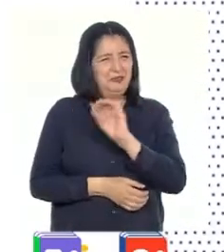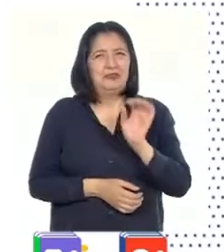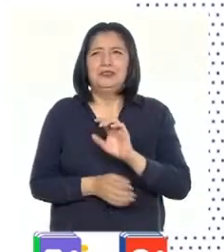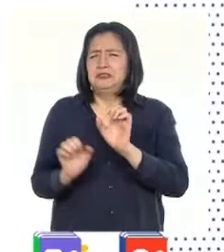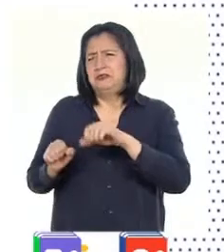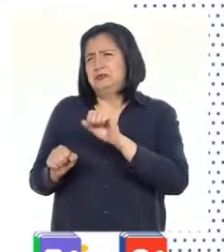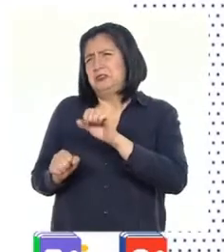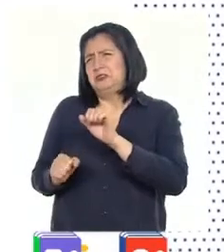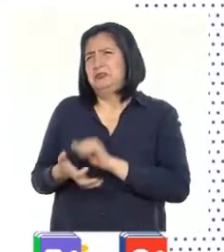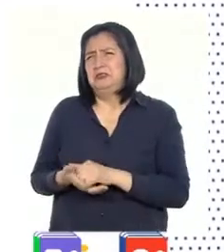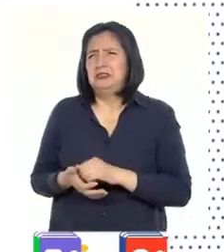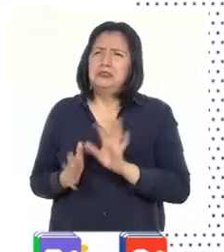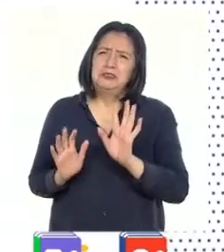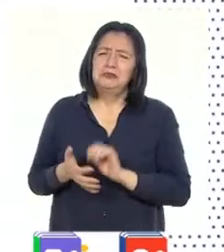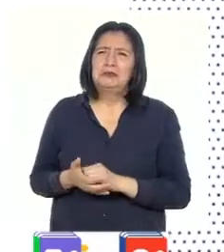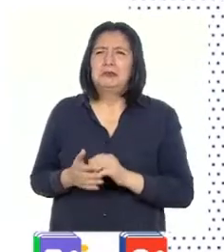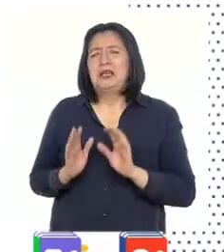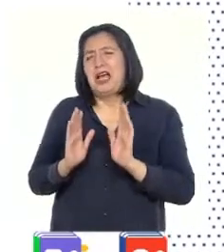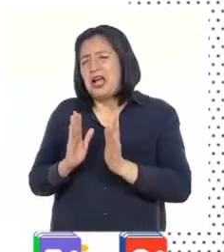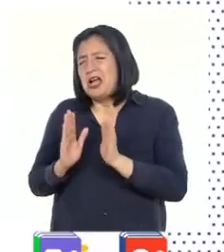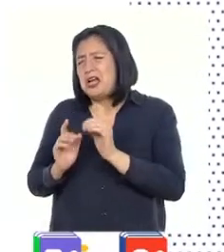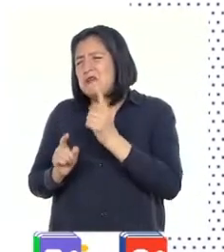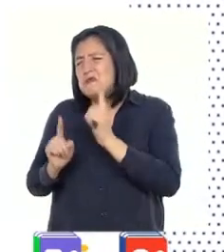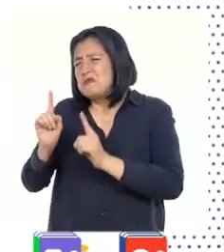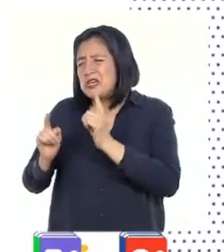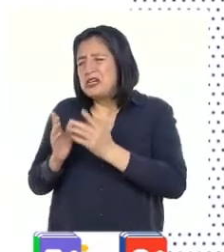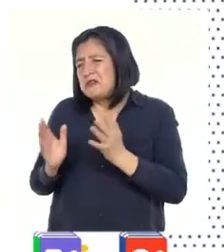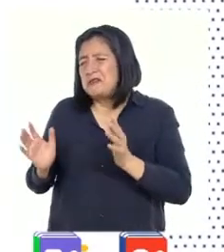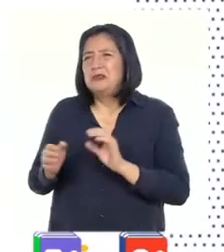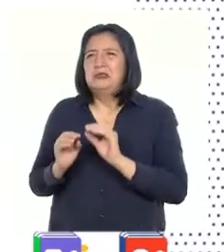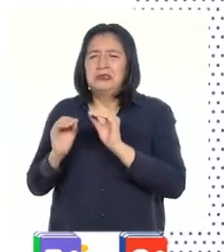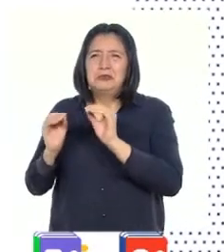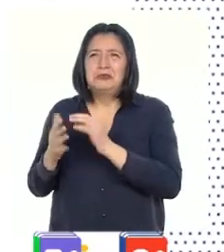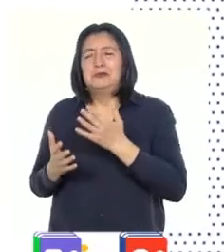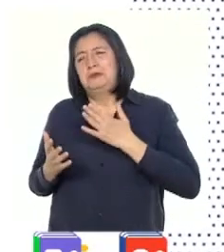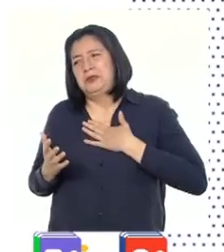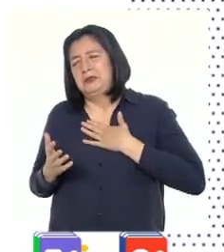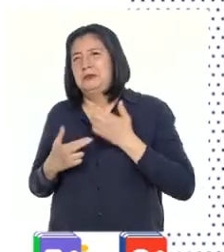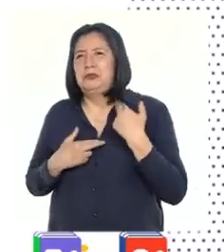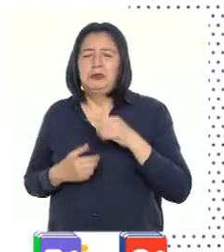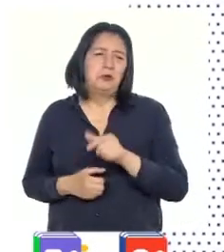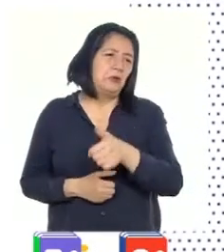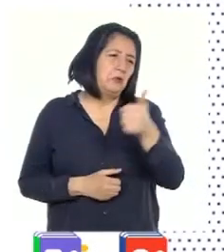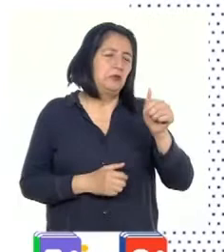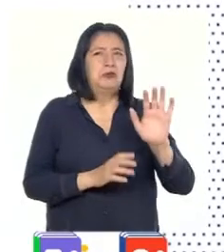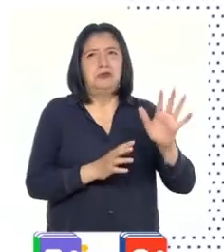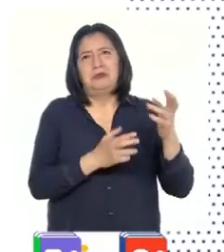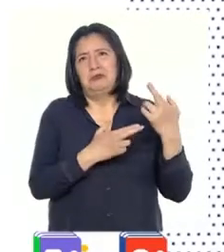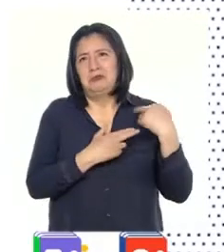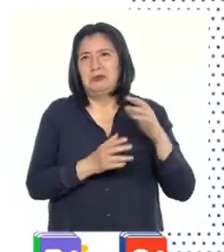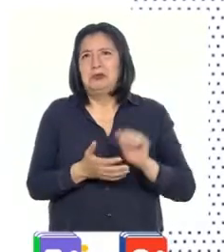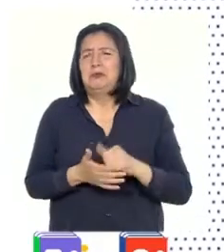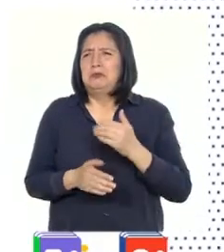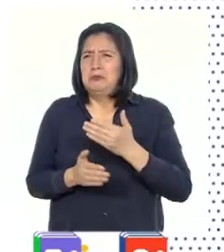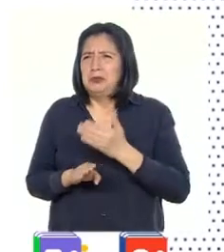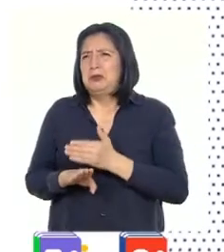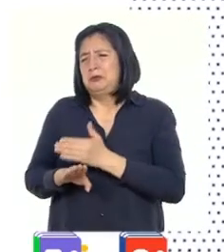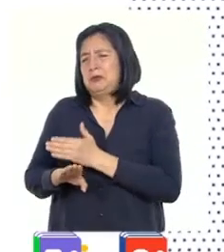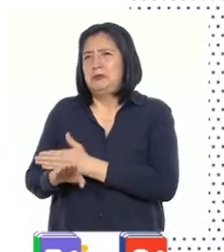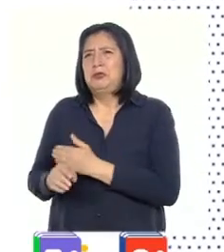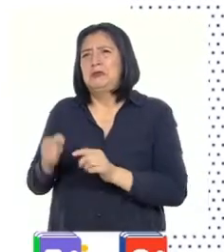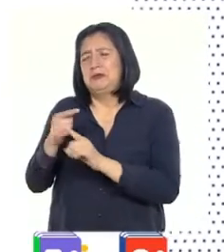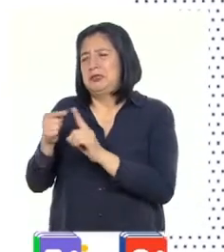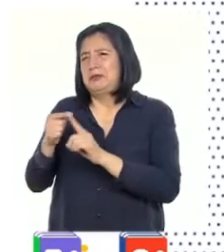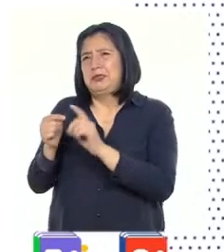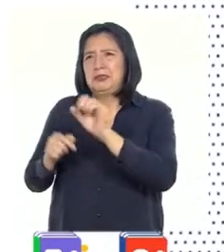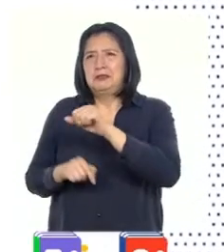Sí, sí. Hemos ido acomodando algunas cositas que son mi ámbito, otras que son tu ámbito, ¿no? Poco a poco. Y hemos dividido mitad